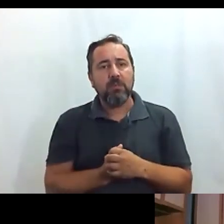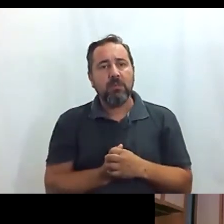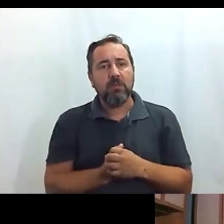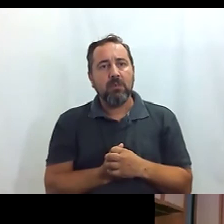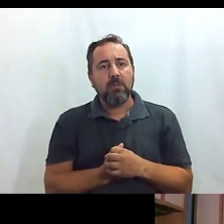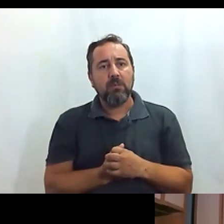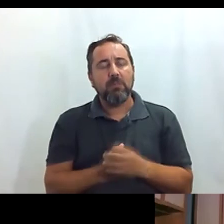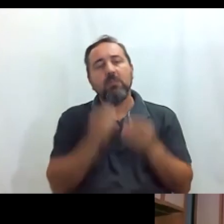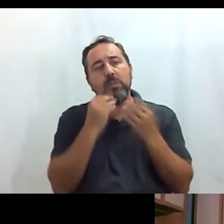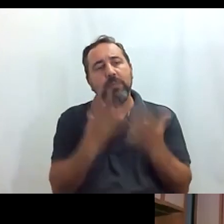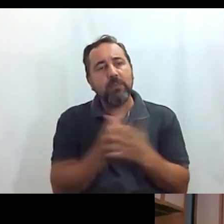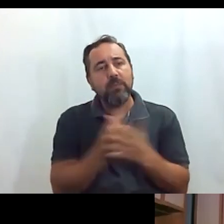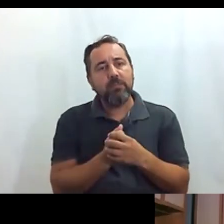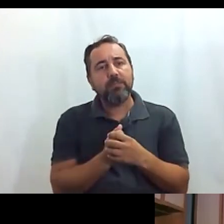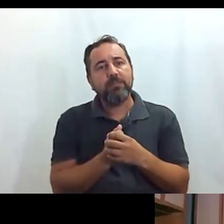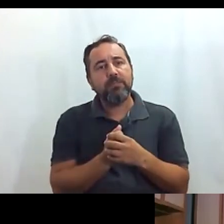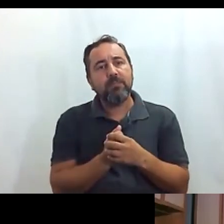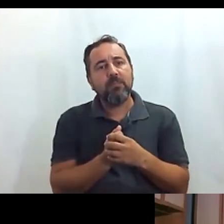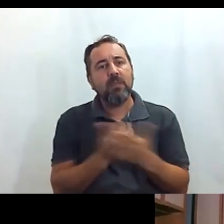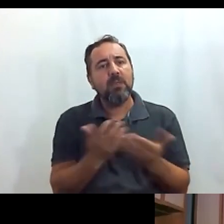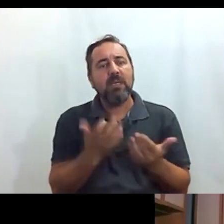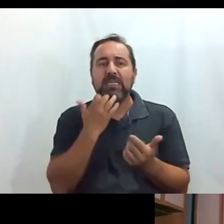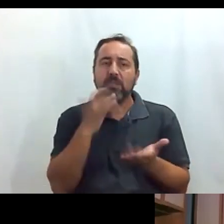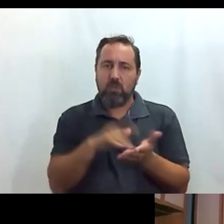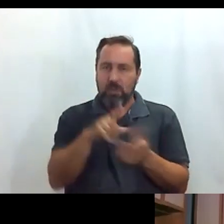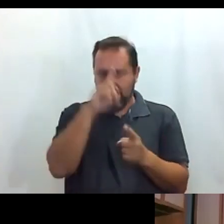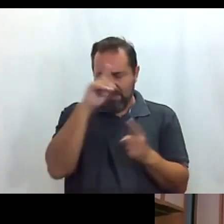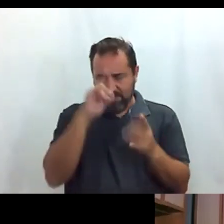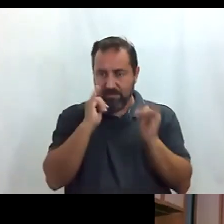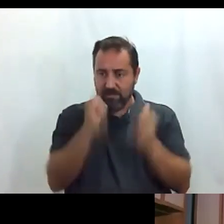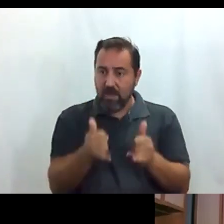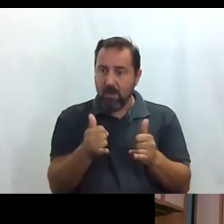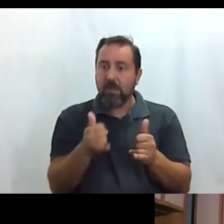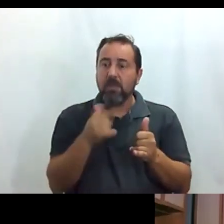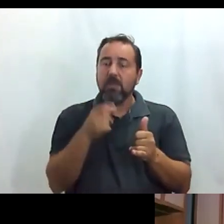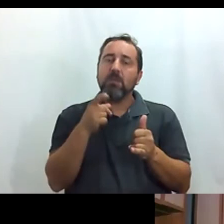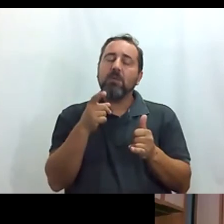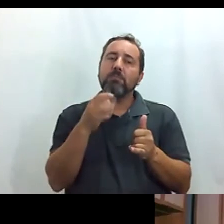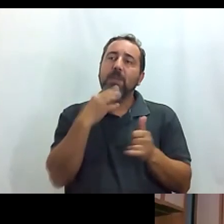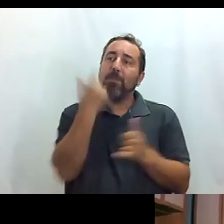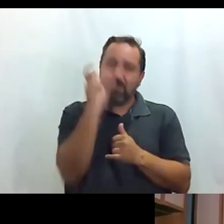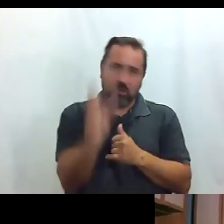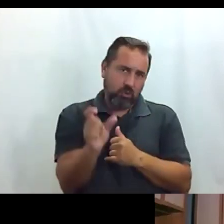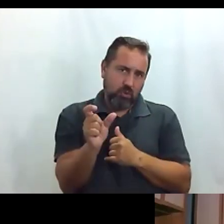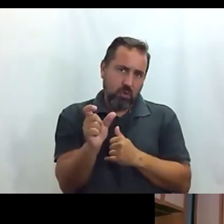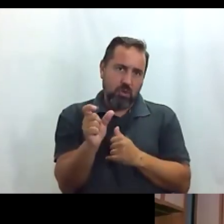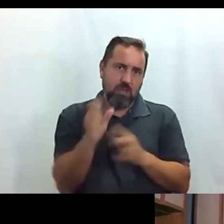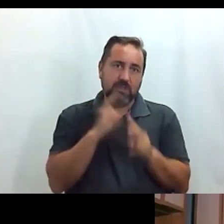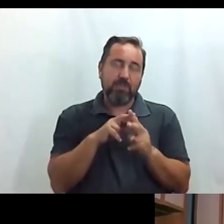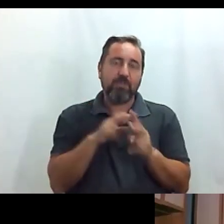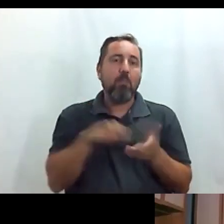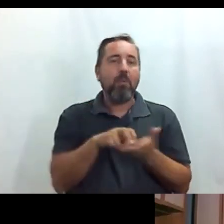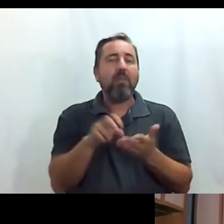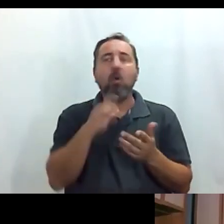muy bien una vez que estás en Madrid ¿cómo recomendarías a una persona con movilidad reducida